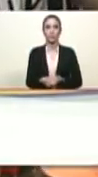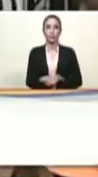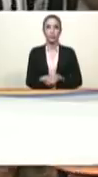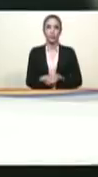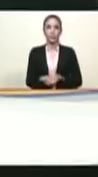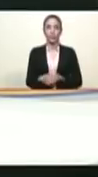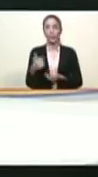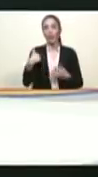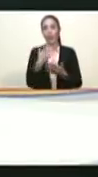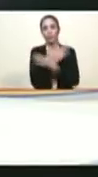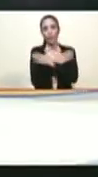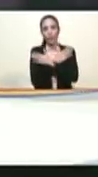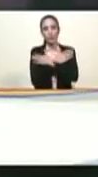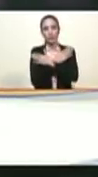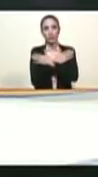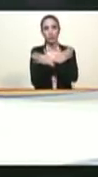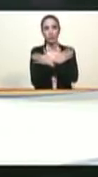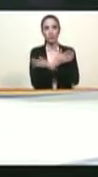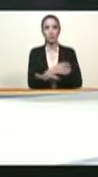¡Mis felicitaciones!